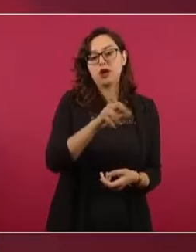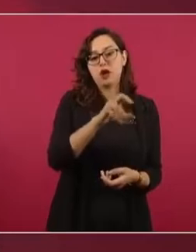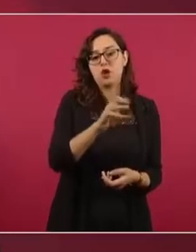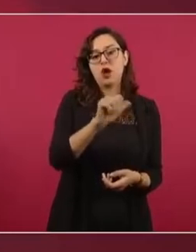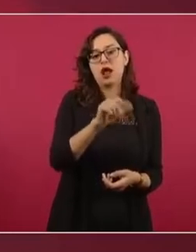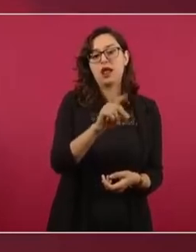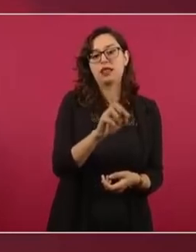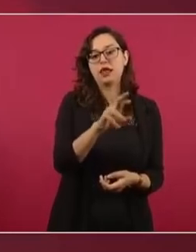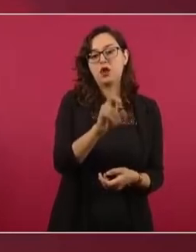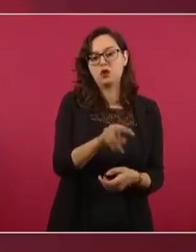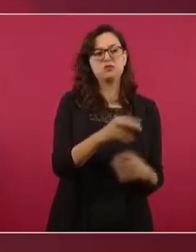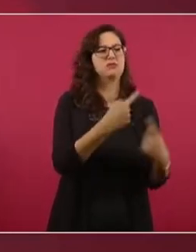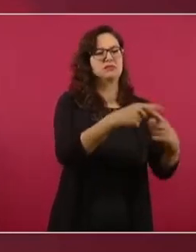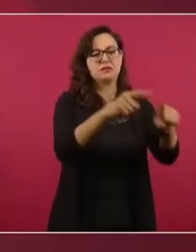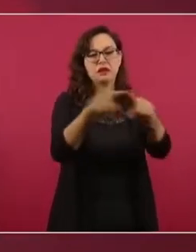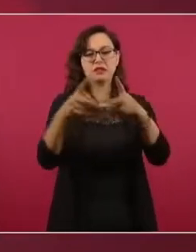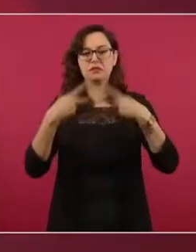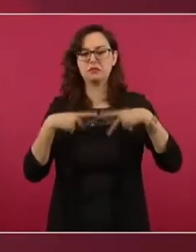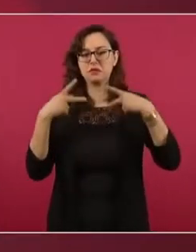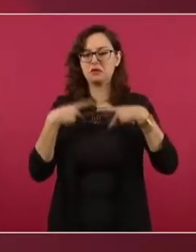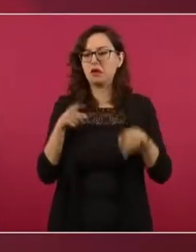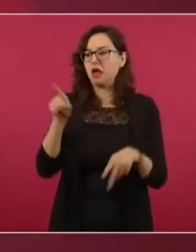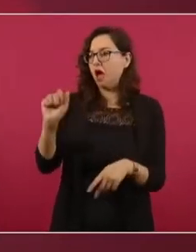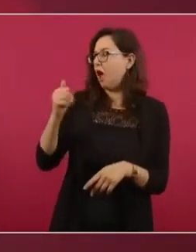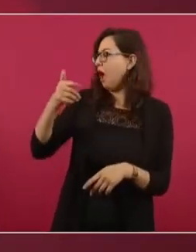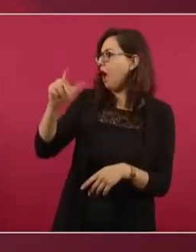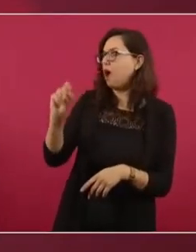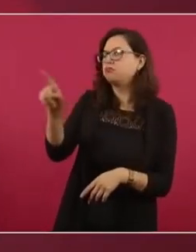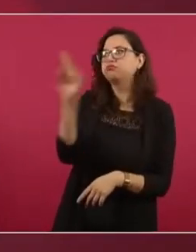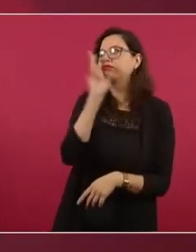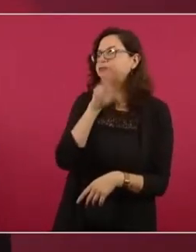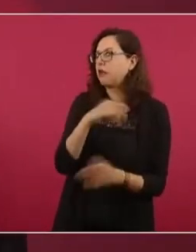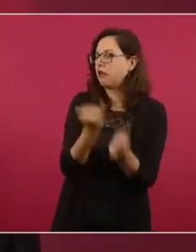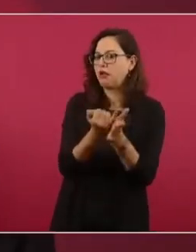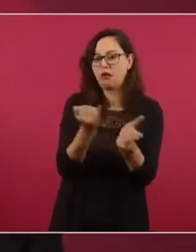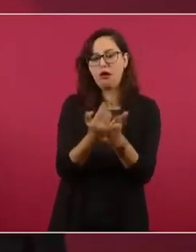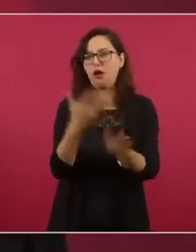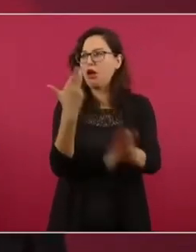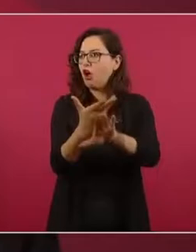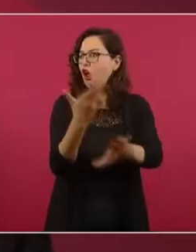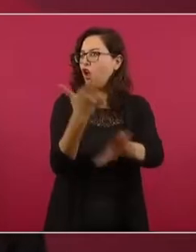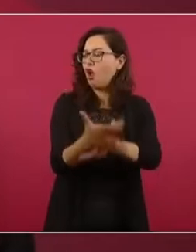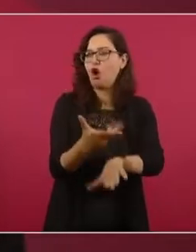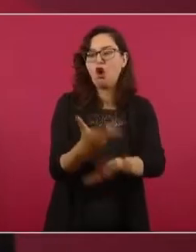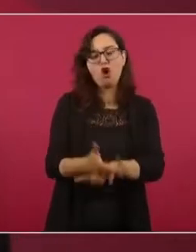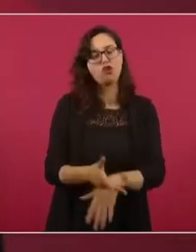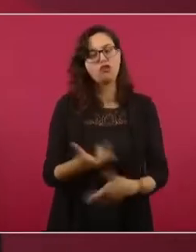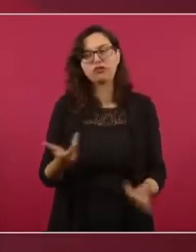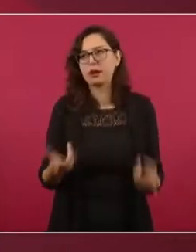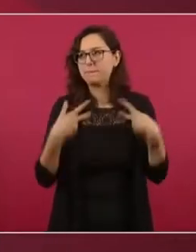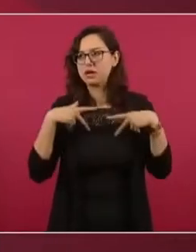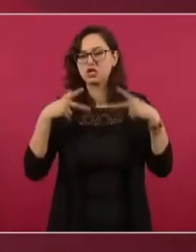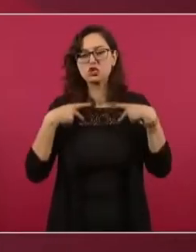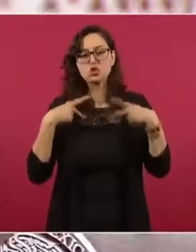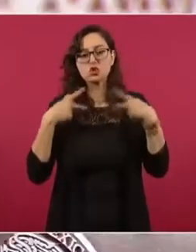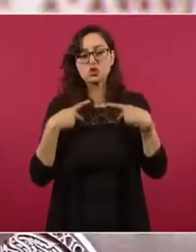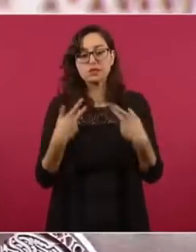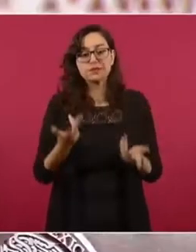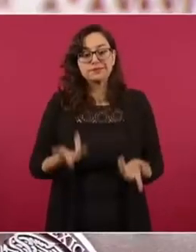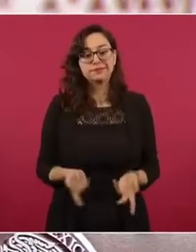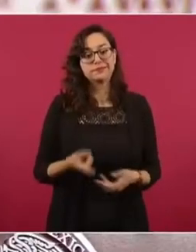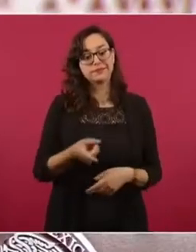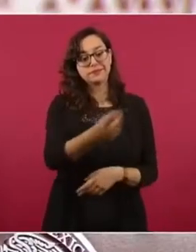acusaron al gobierno de terrorismo fiscal. La información que publican esos medios y personajes de la